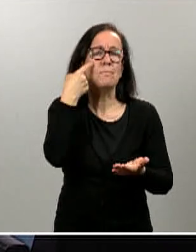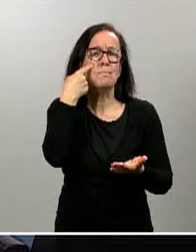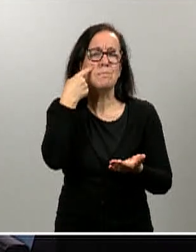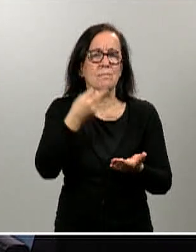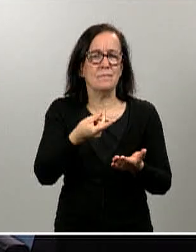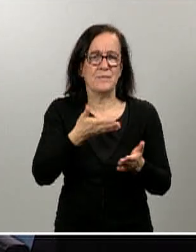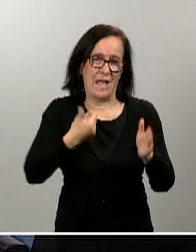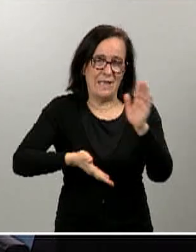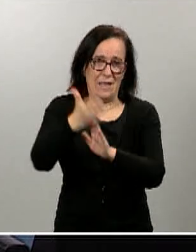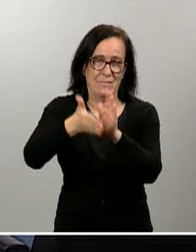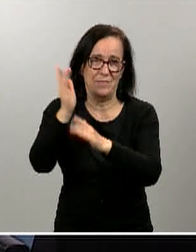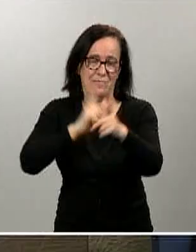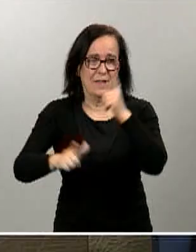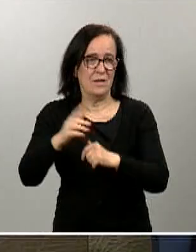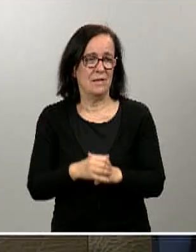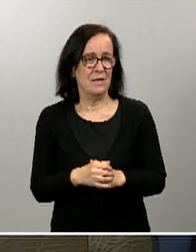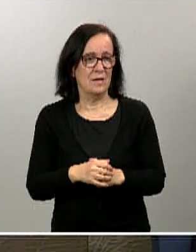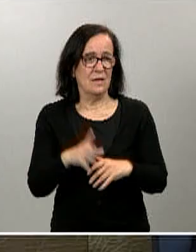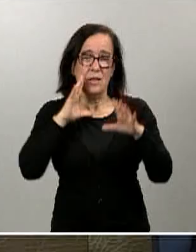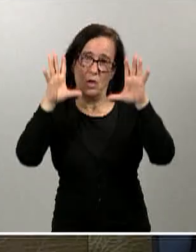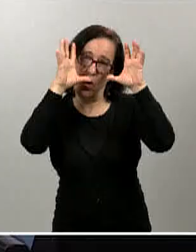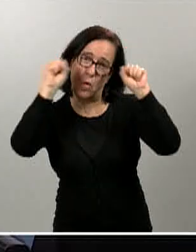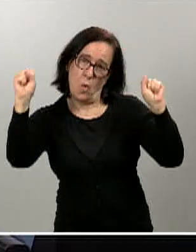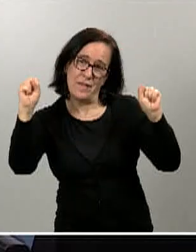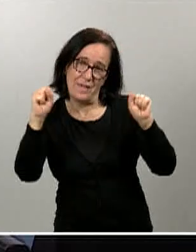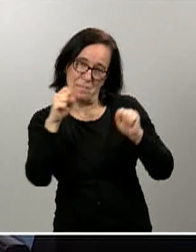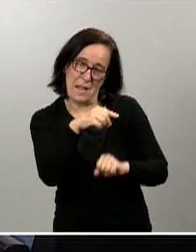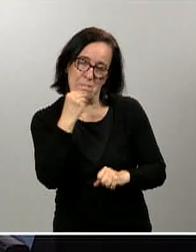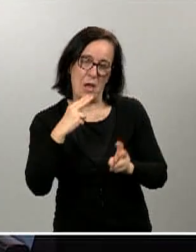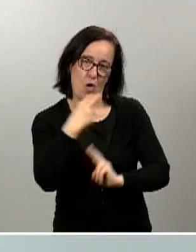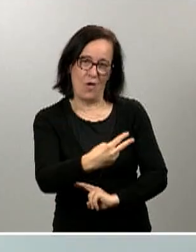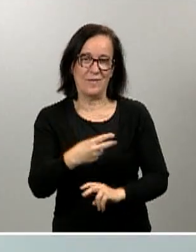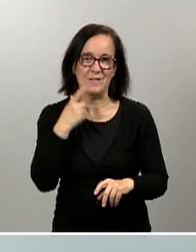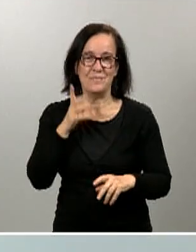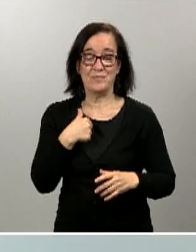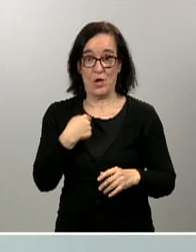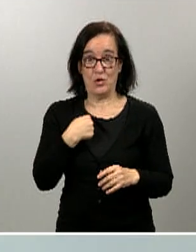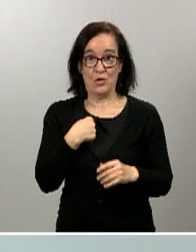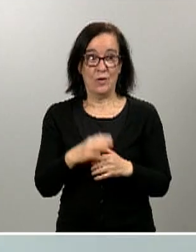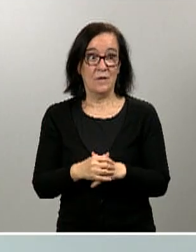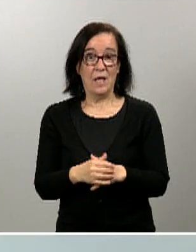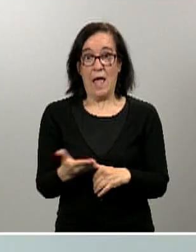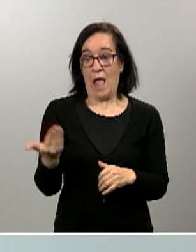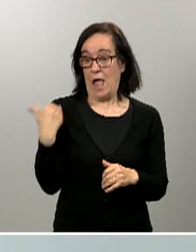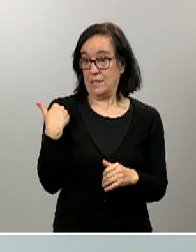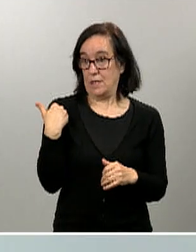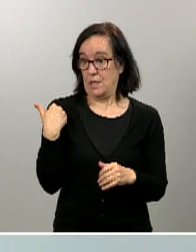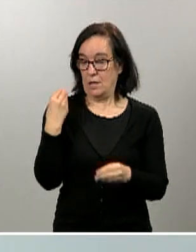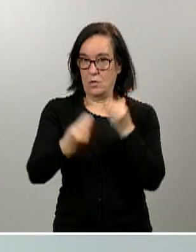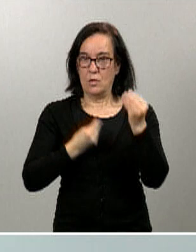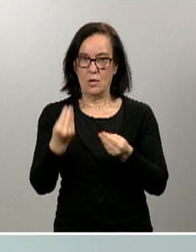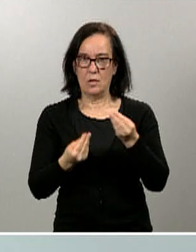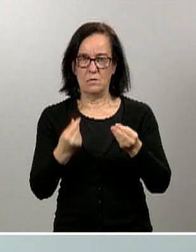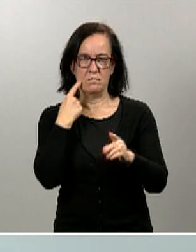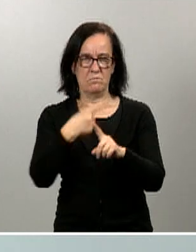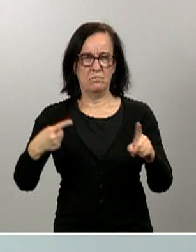Yo creo que es Guardia Civil la que… Bueno, responderemos. Yo decirles que ayer se establecieron una media de unos 10